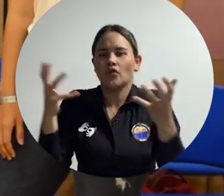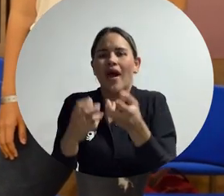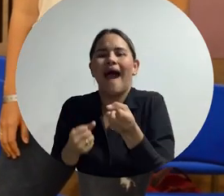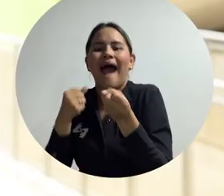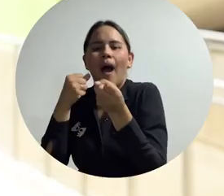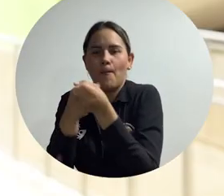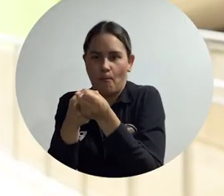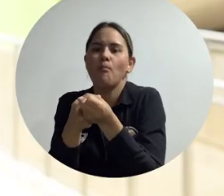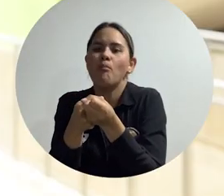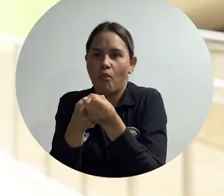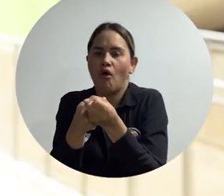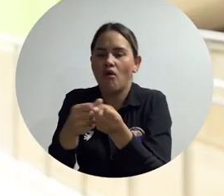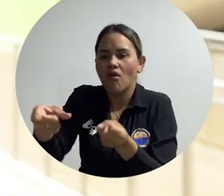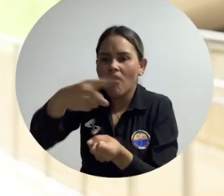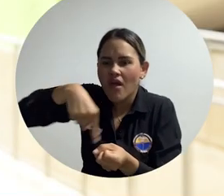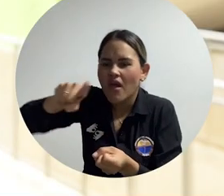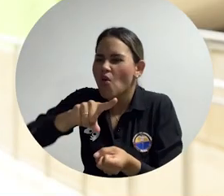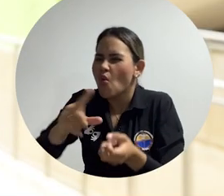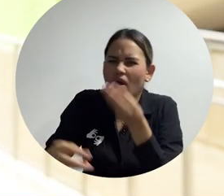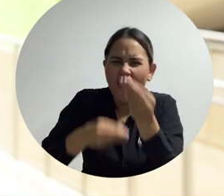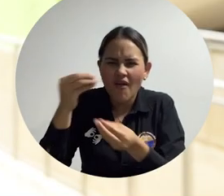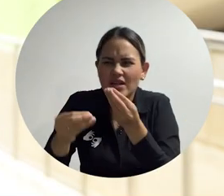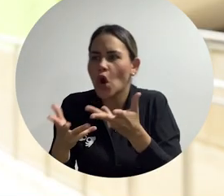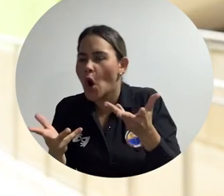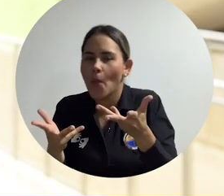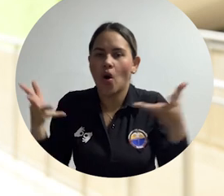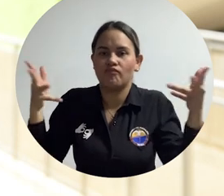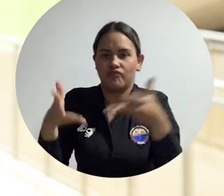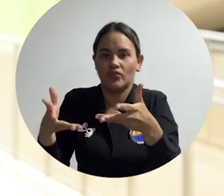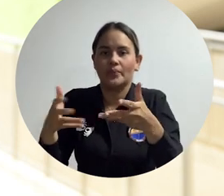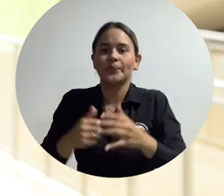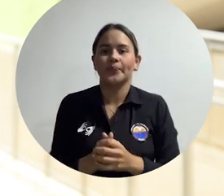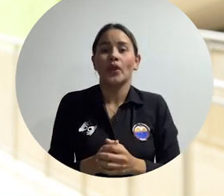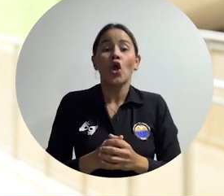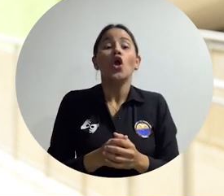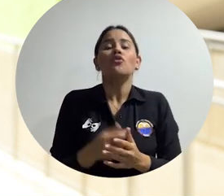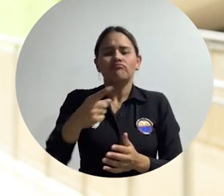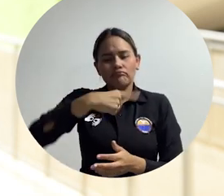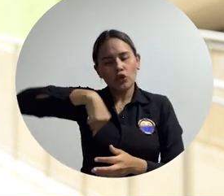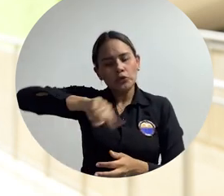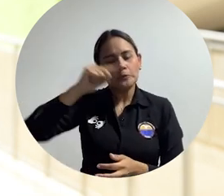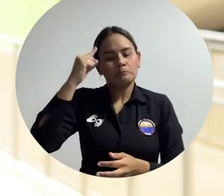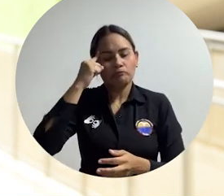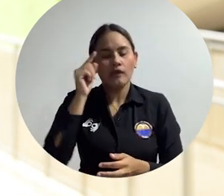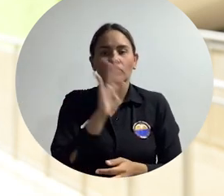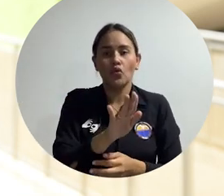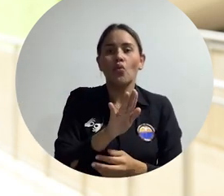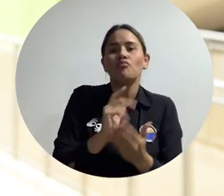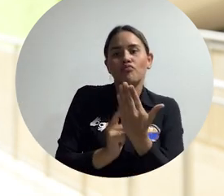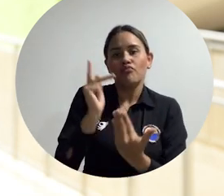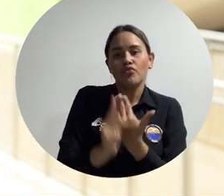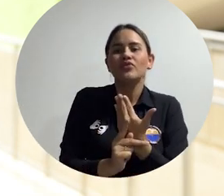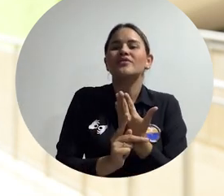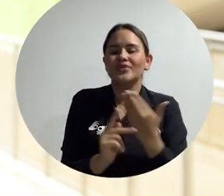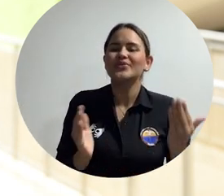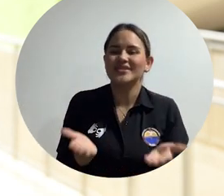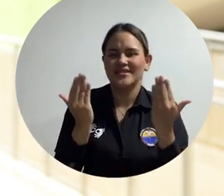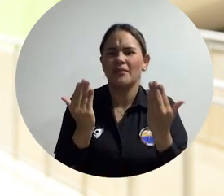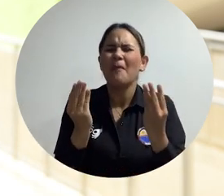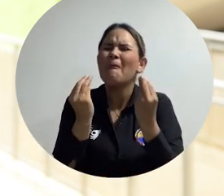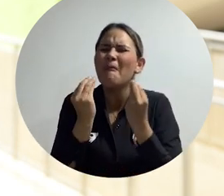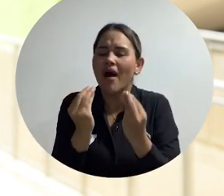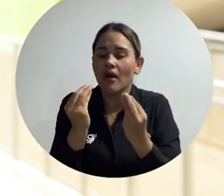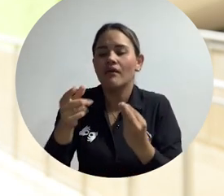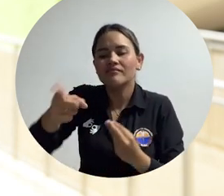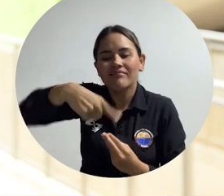El aporte que nosotros creemos que estamos haciendo desde la TU Berlín es poder reducir